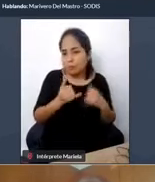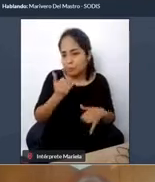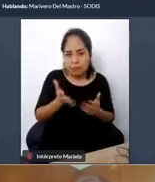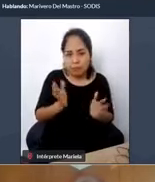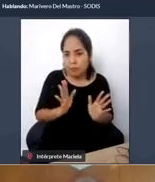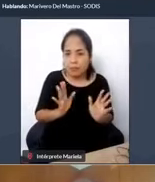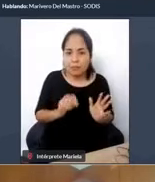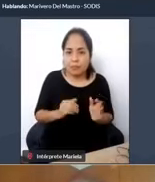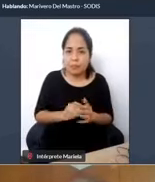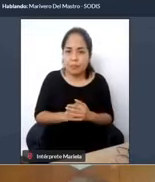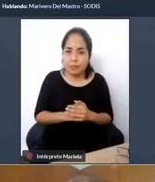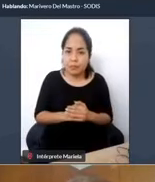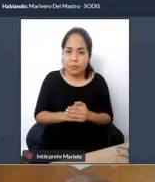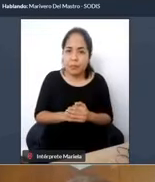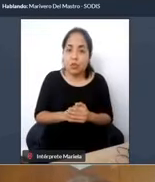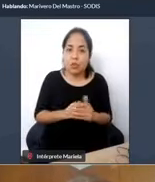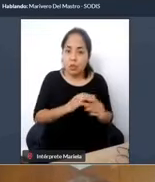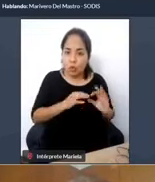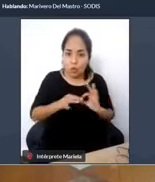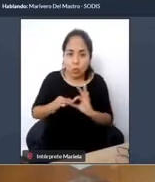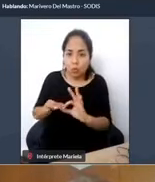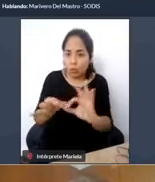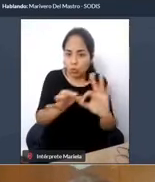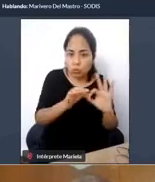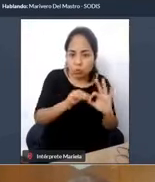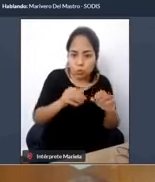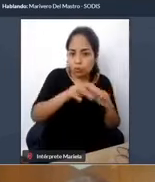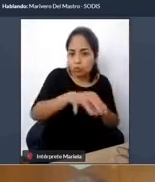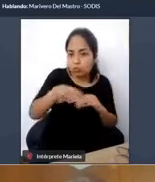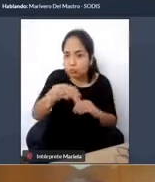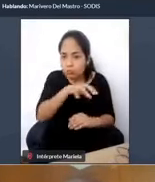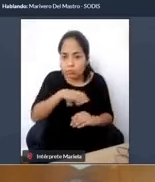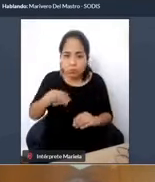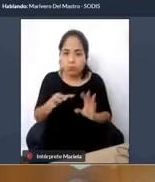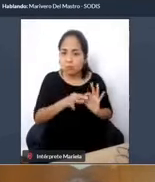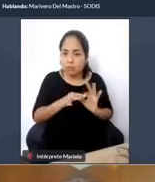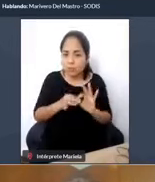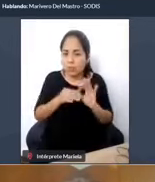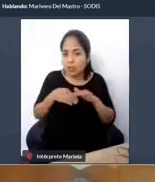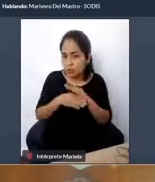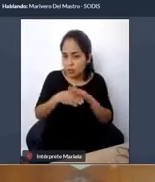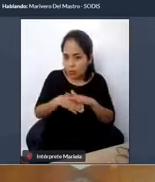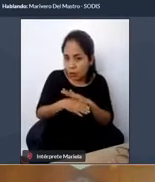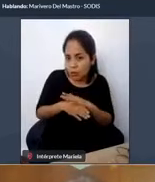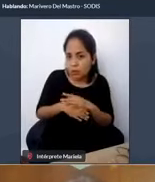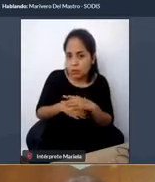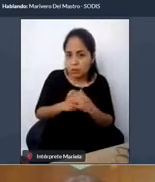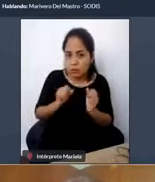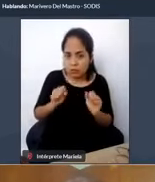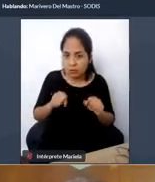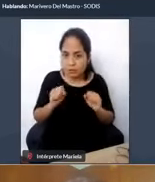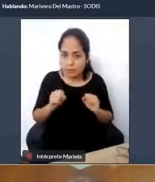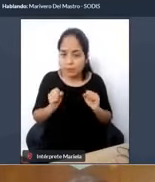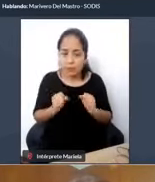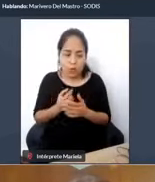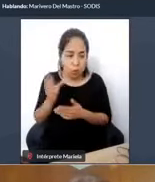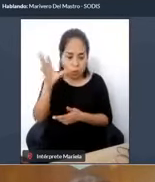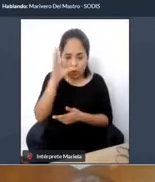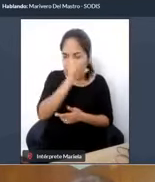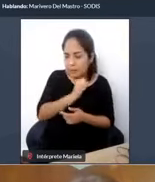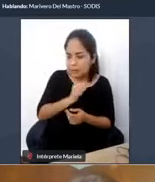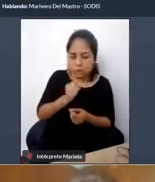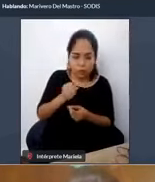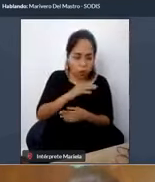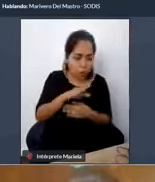partes de la cadena, sino que hay que verlo de manera general y no se nos puede escapar ninguna medida de